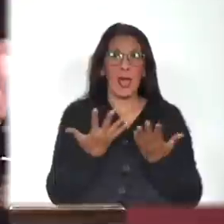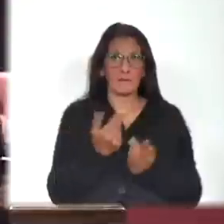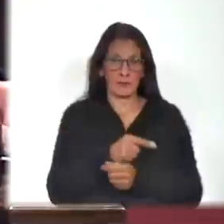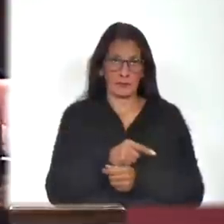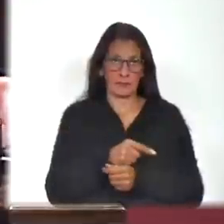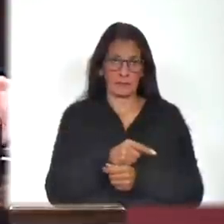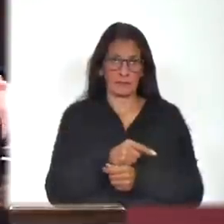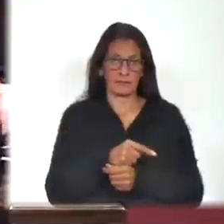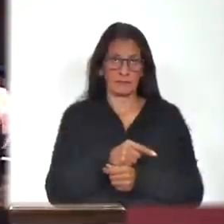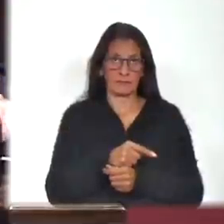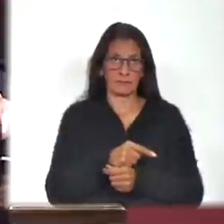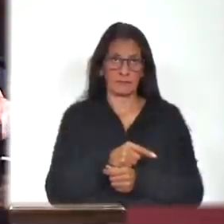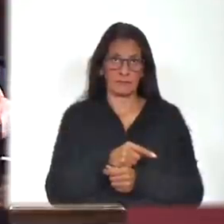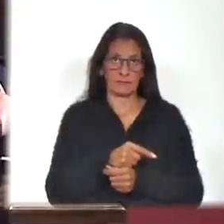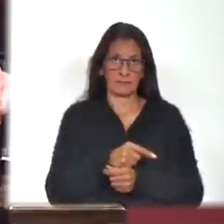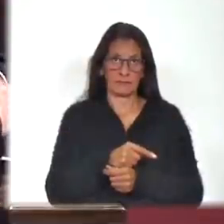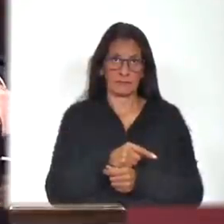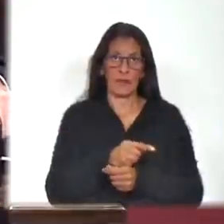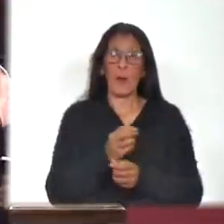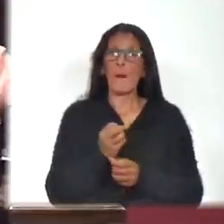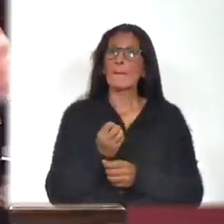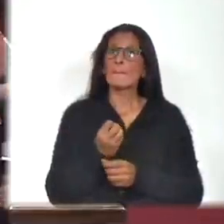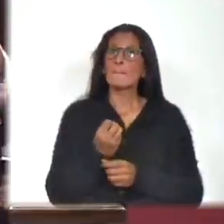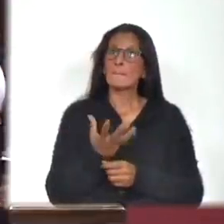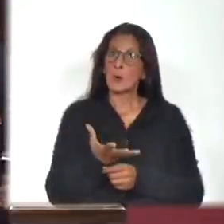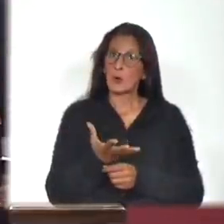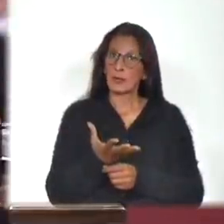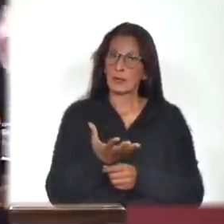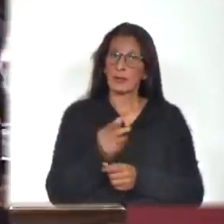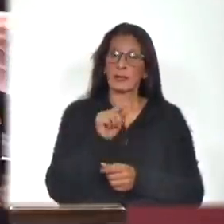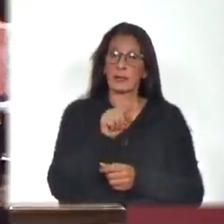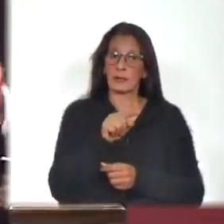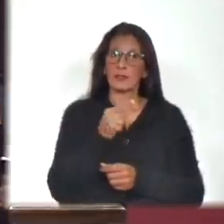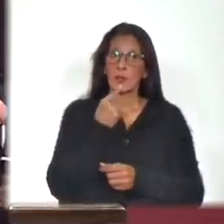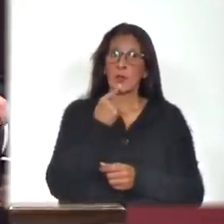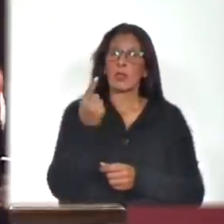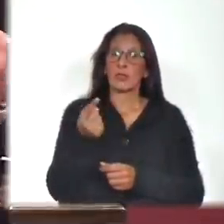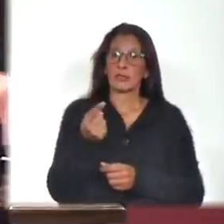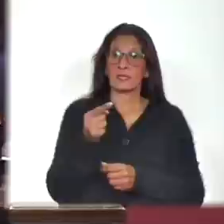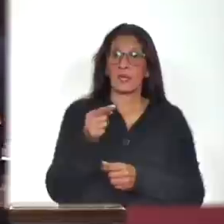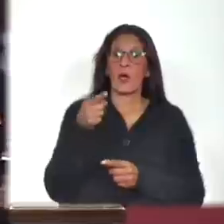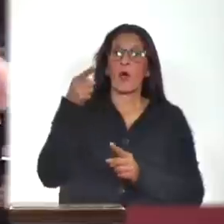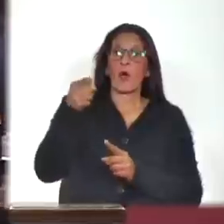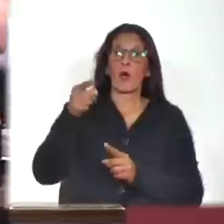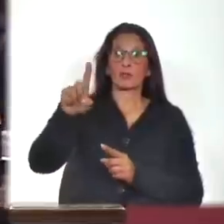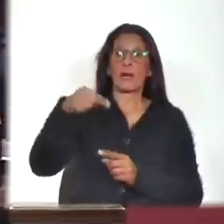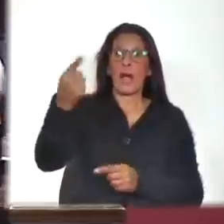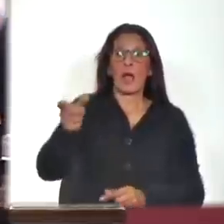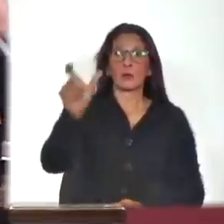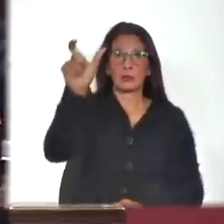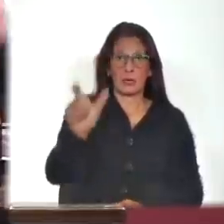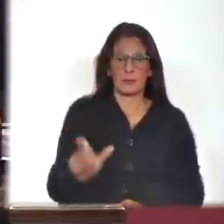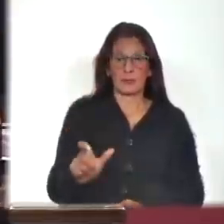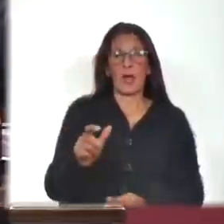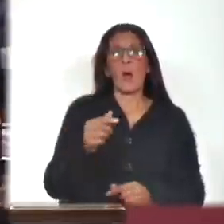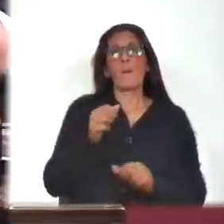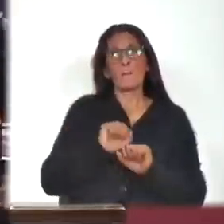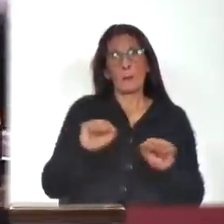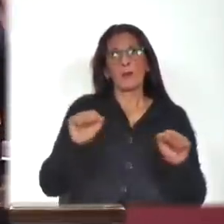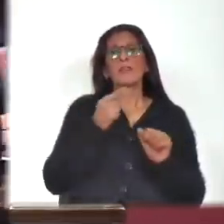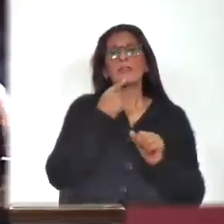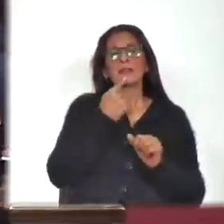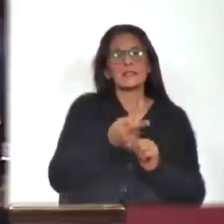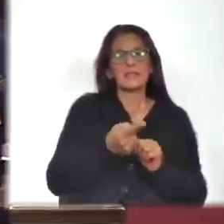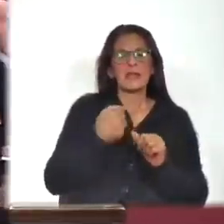gravísimo, porque eso descalifica radicalmente al otro. Una cosa es decir, tenemos diferencias políticas,